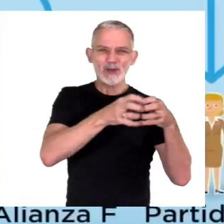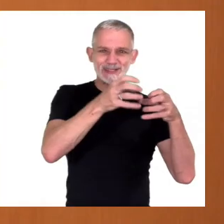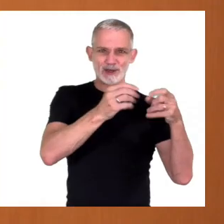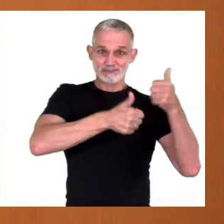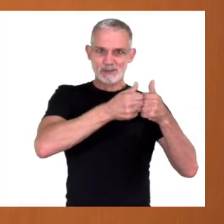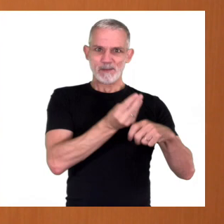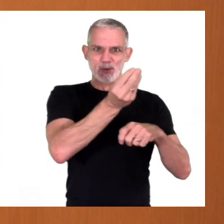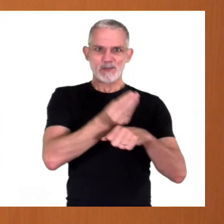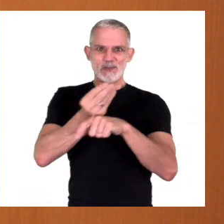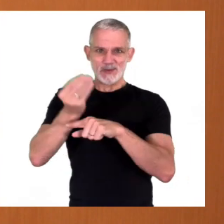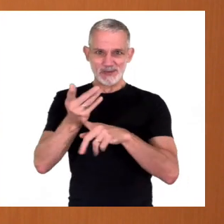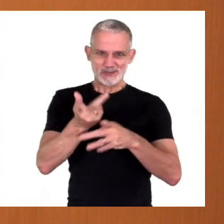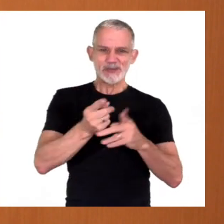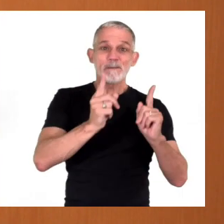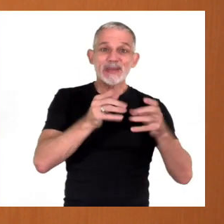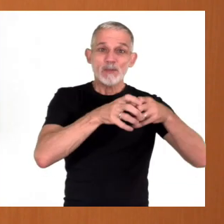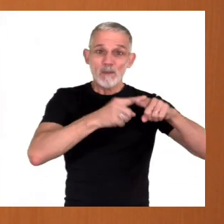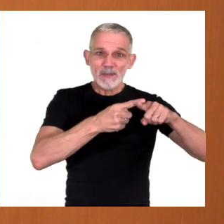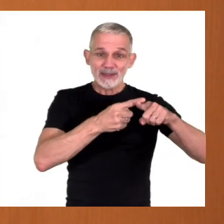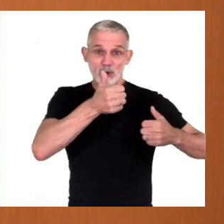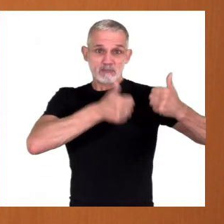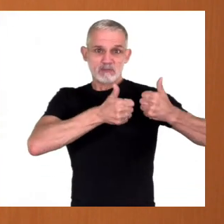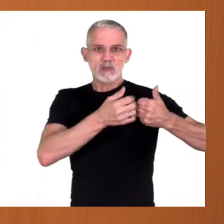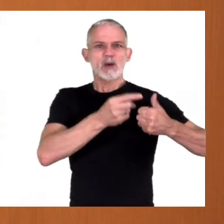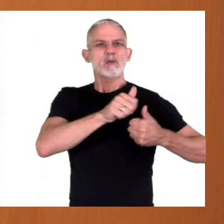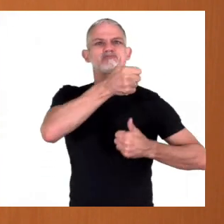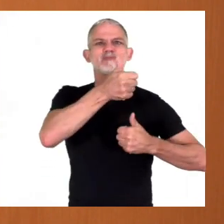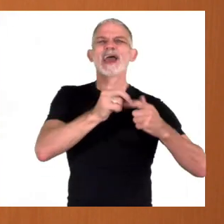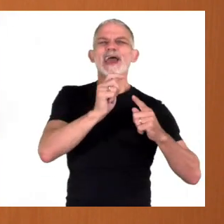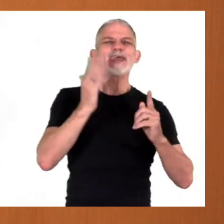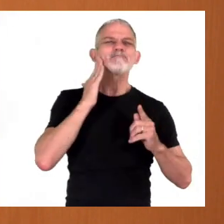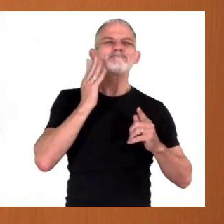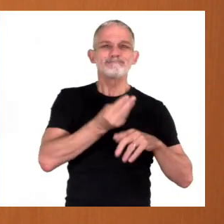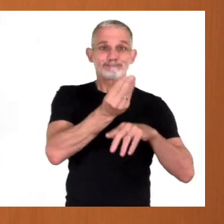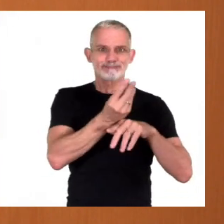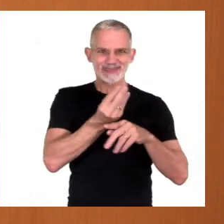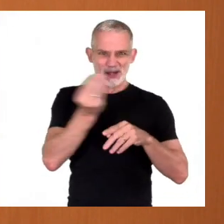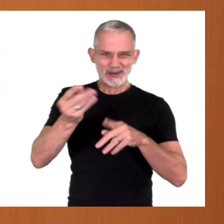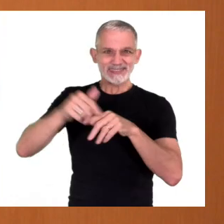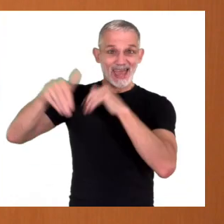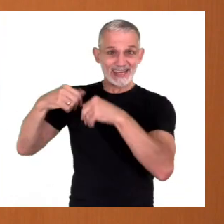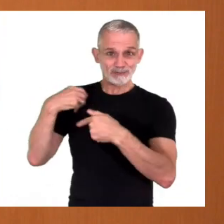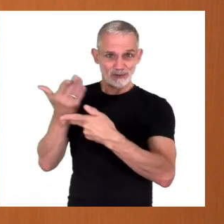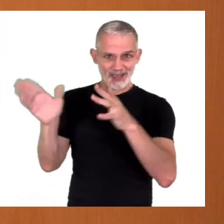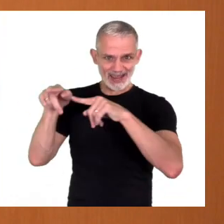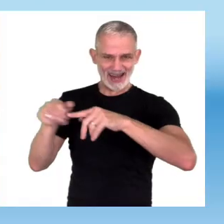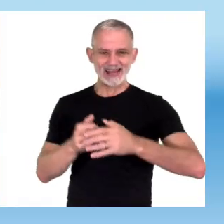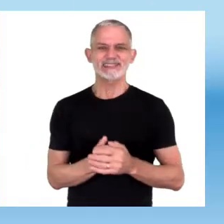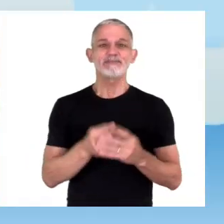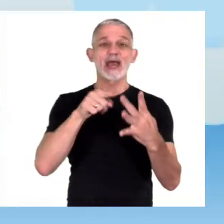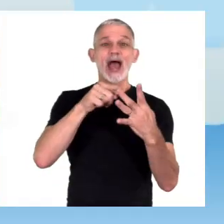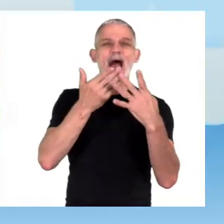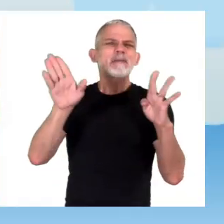político. Los distintos precandidatos del mismo partido compiten entre sí para determinar quién será el representante oficial en las elecciones generales.